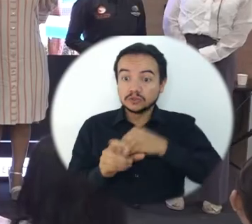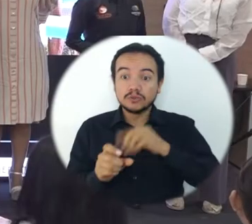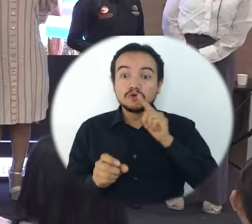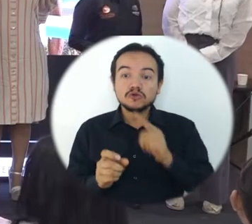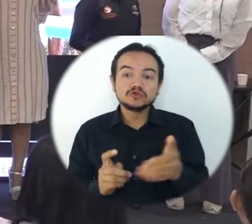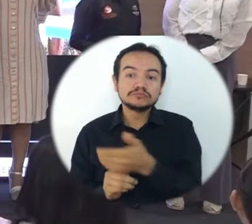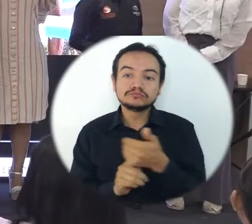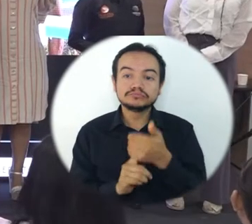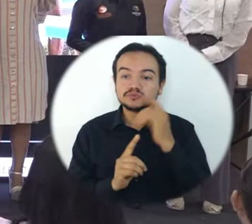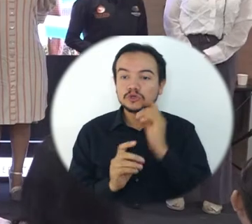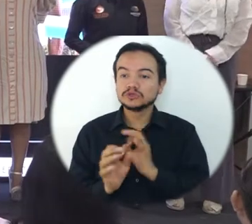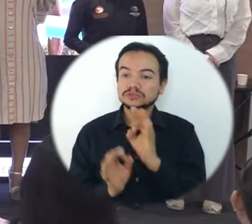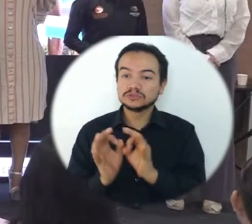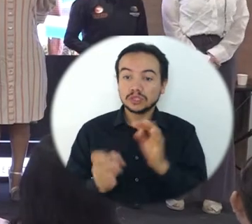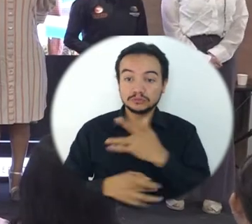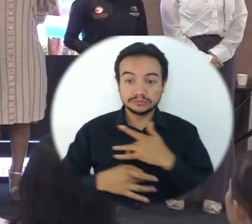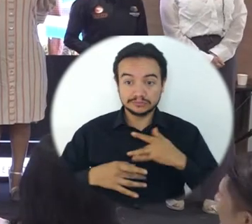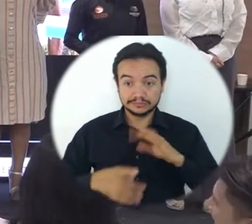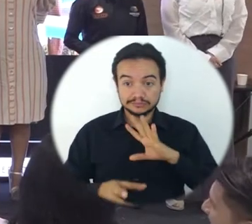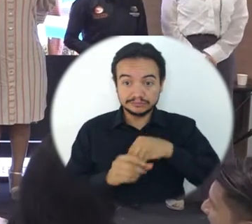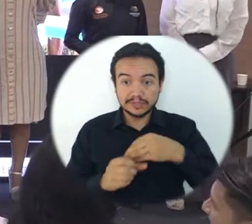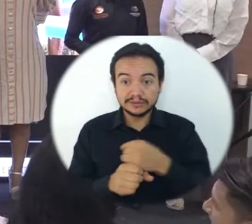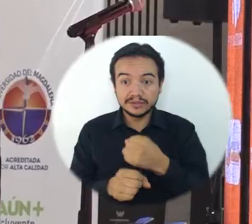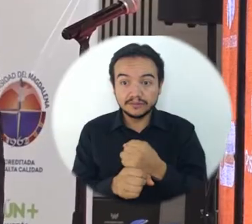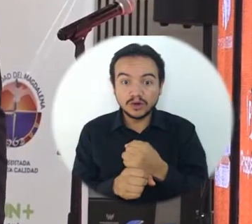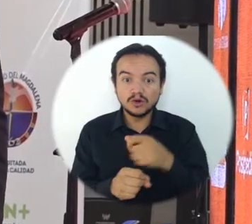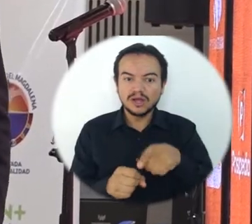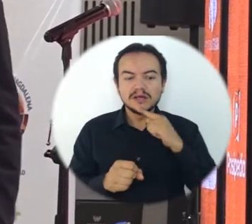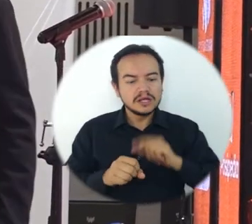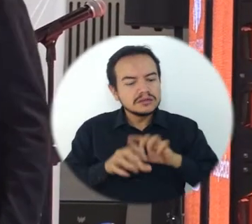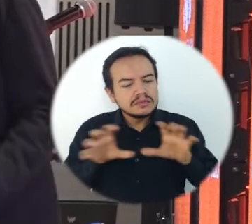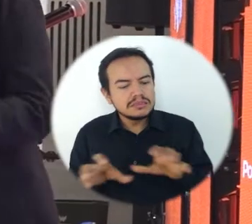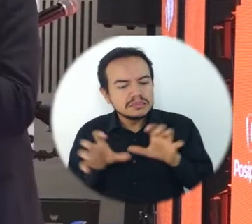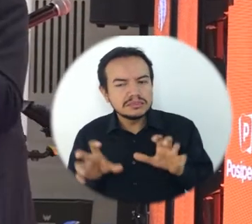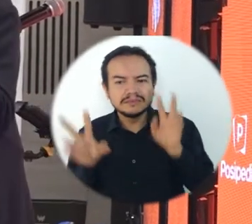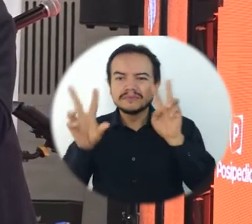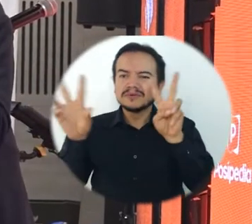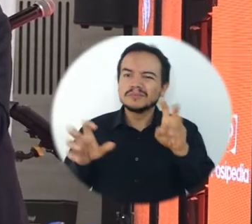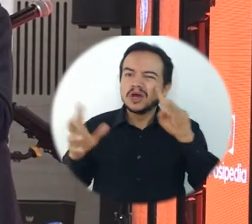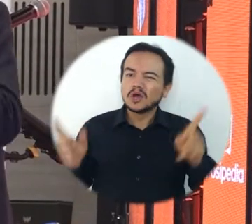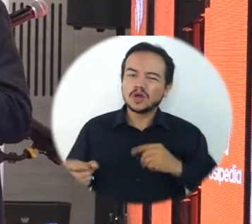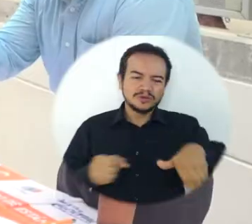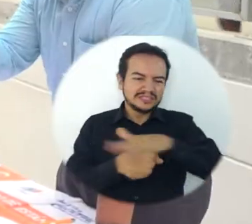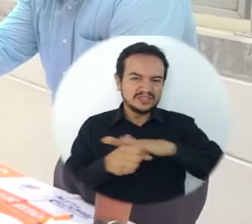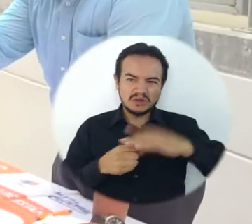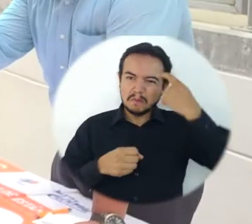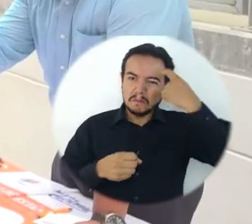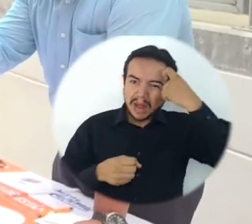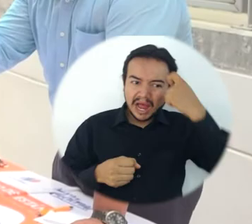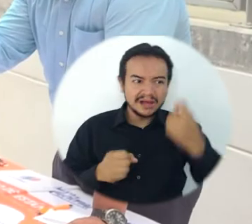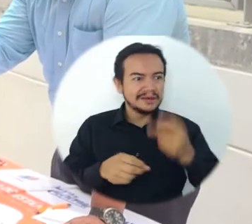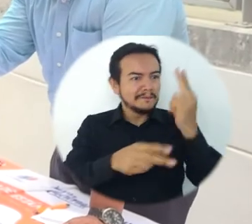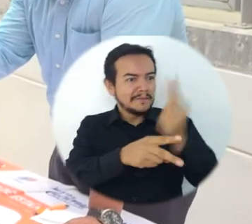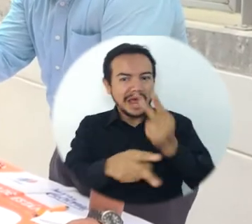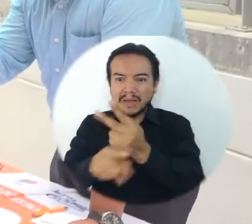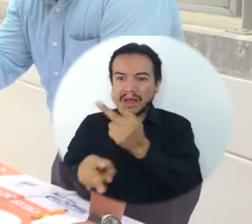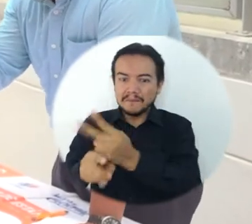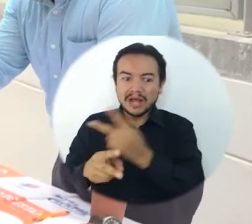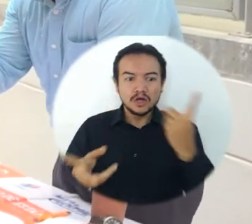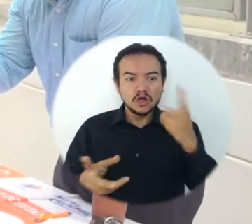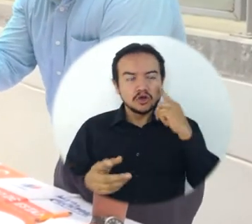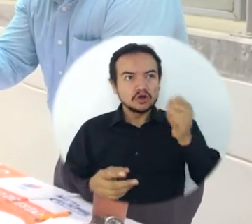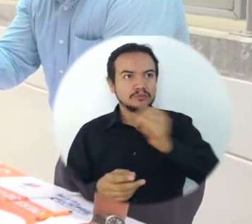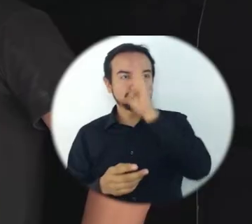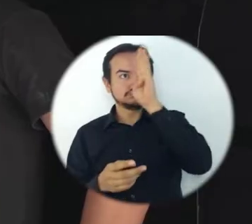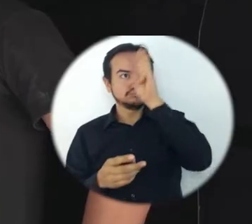Humano, a través del Grupo Interno de Seguridad y Salud en el Trabajo, se dialogó sobre medidas y actividades para la prevención y abordaje de riesgos laborales,